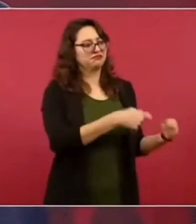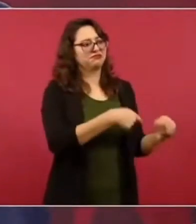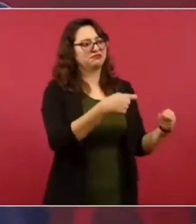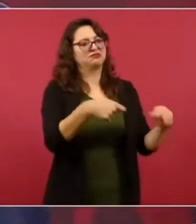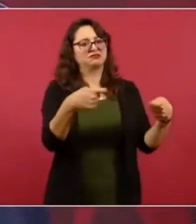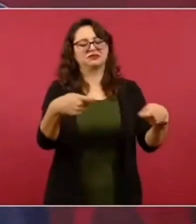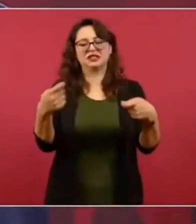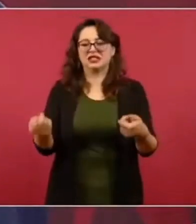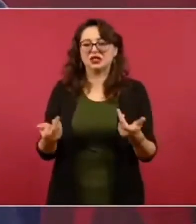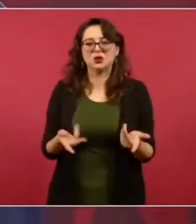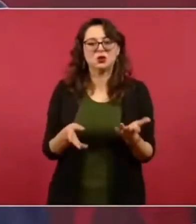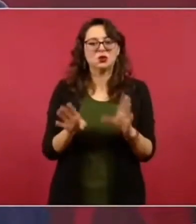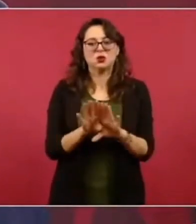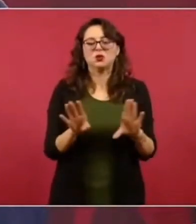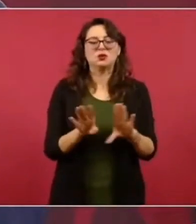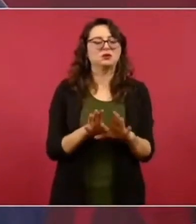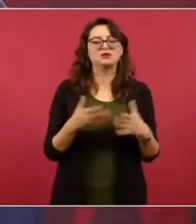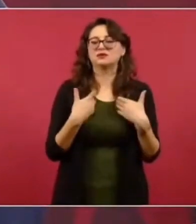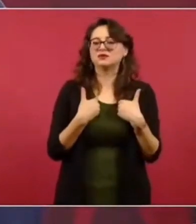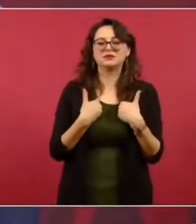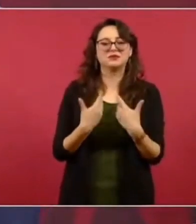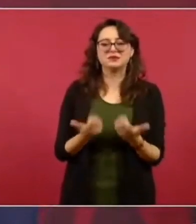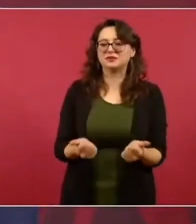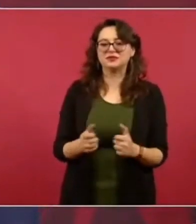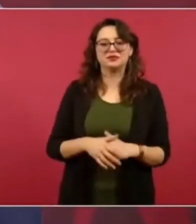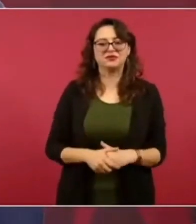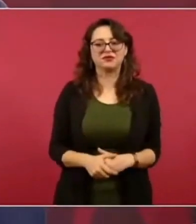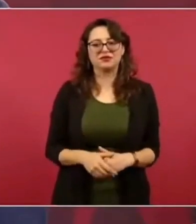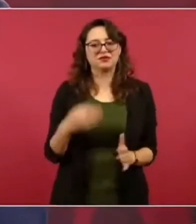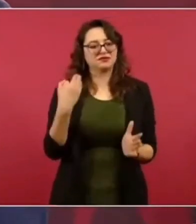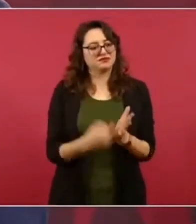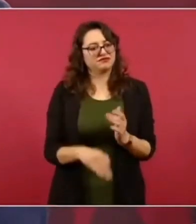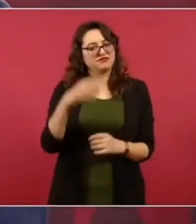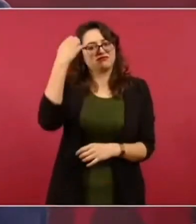tanta inexperiencia?